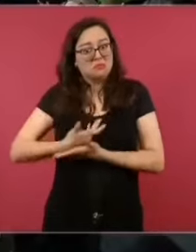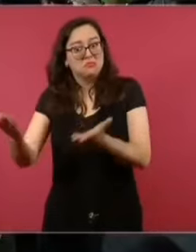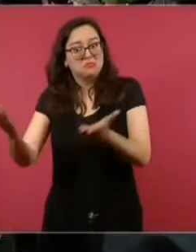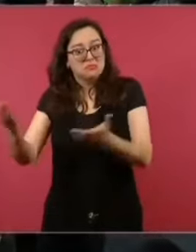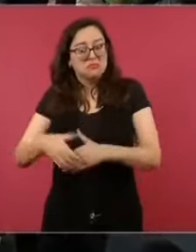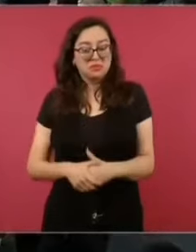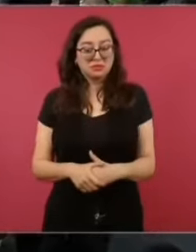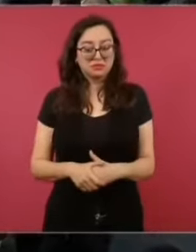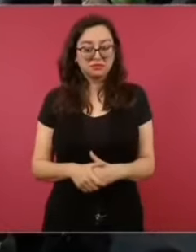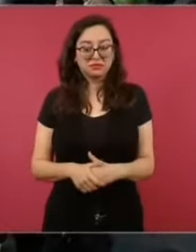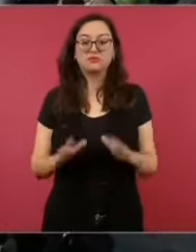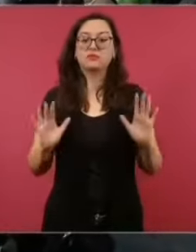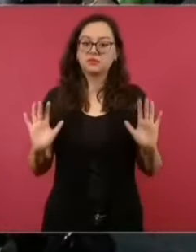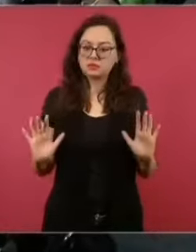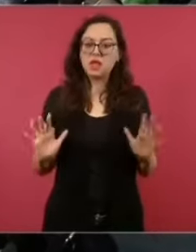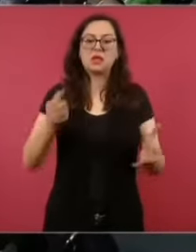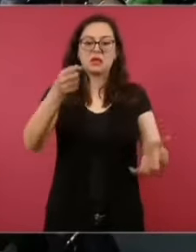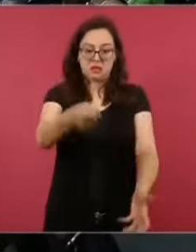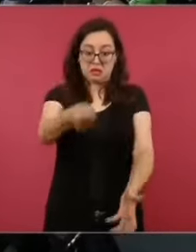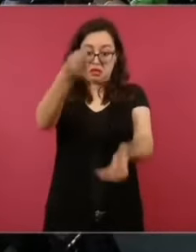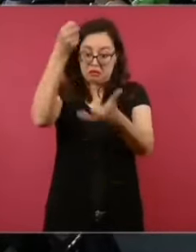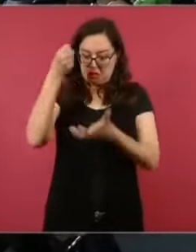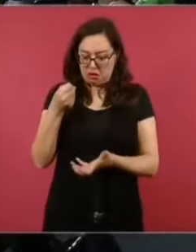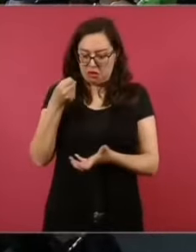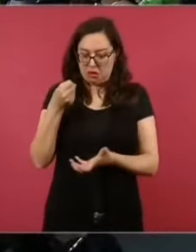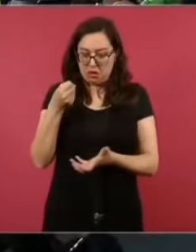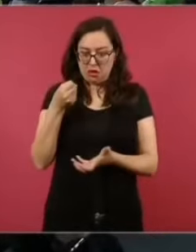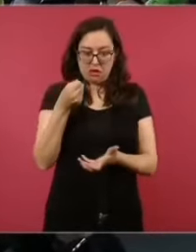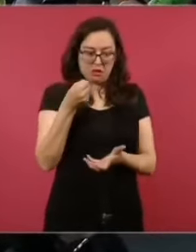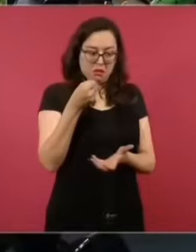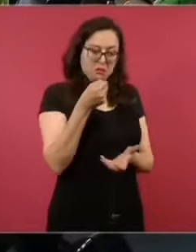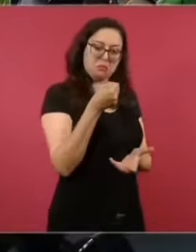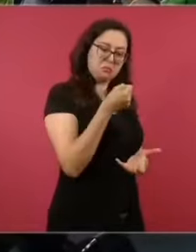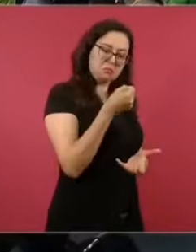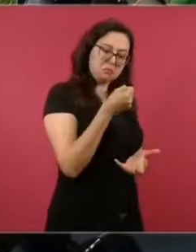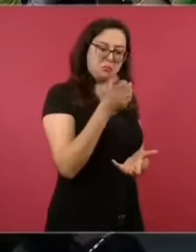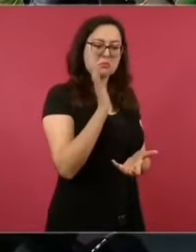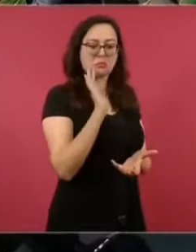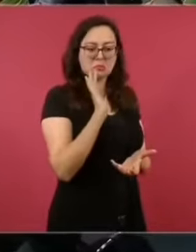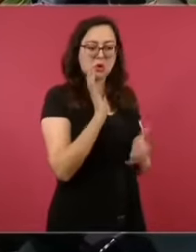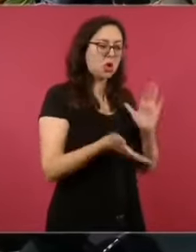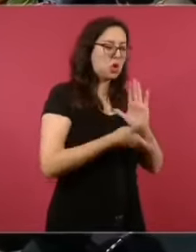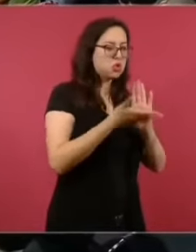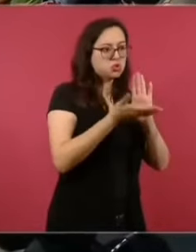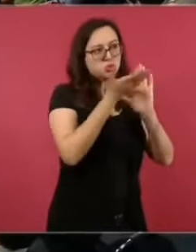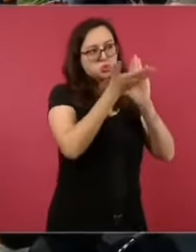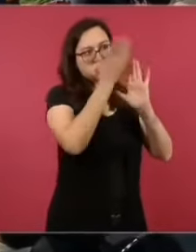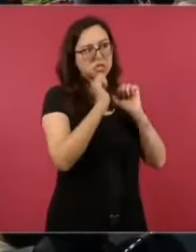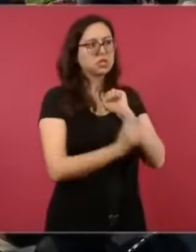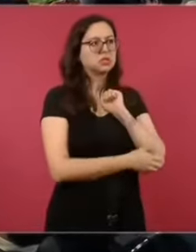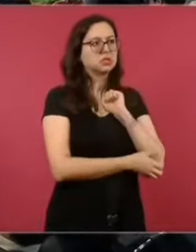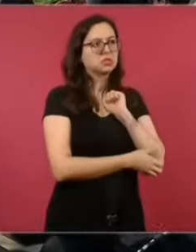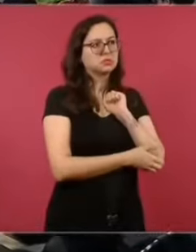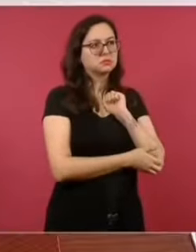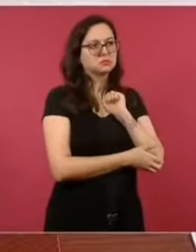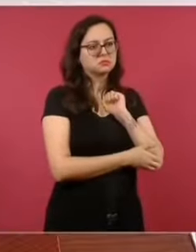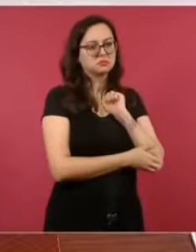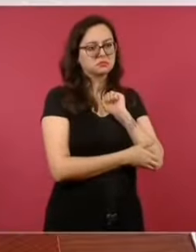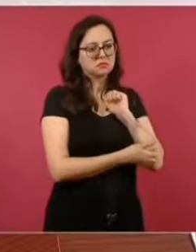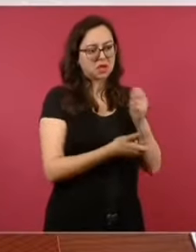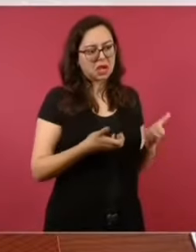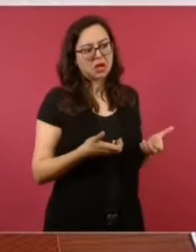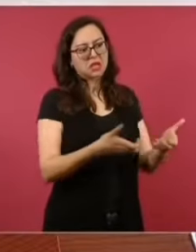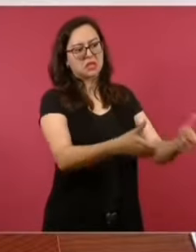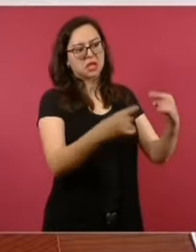se utilizara para construir una